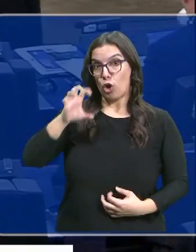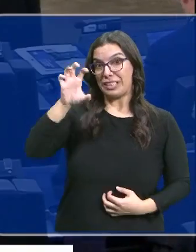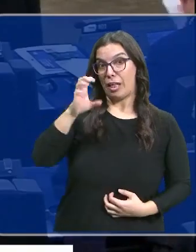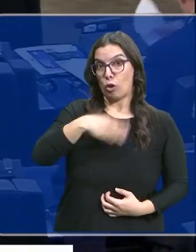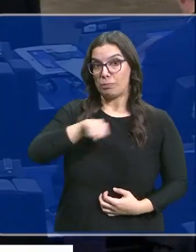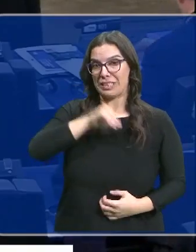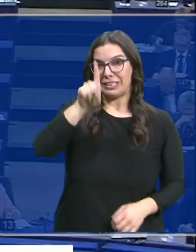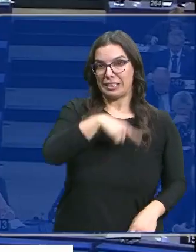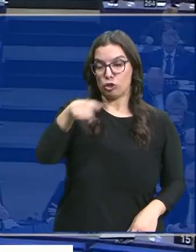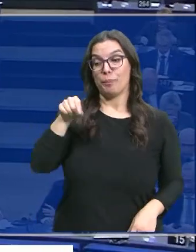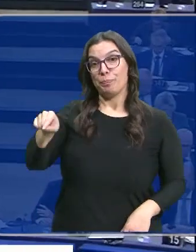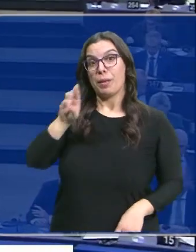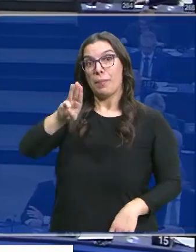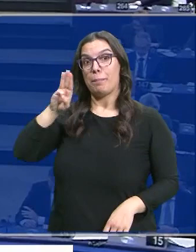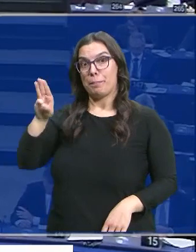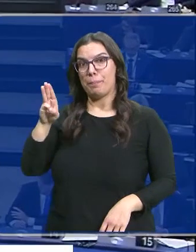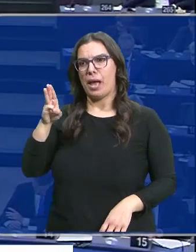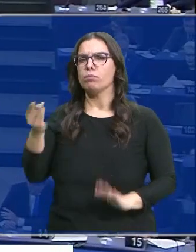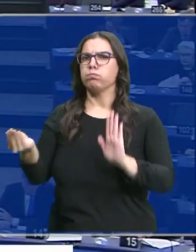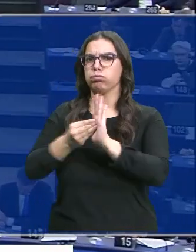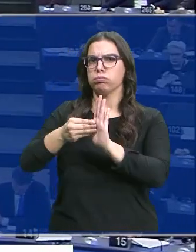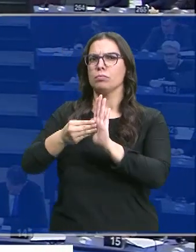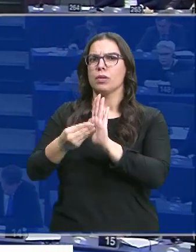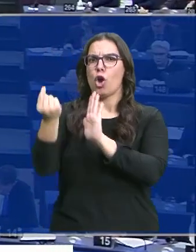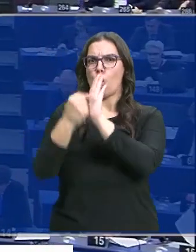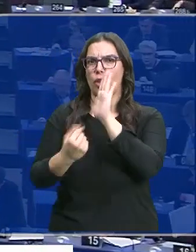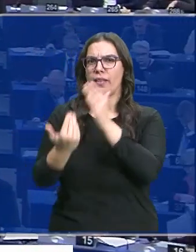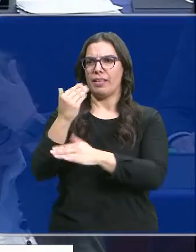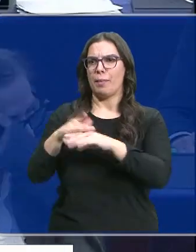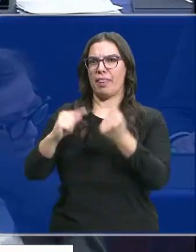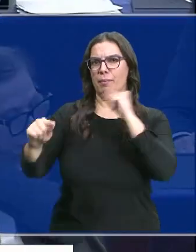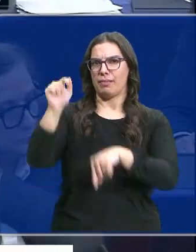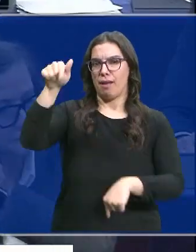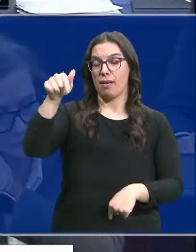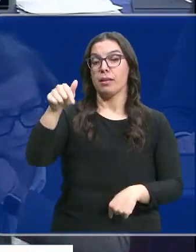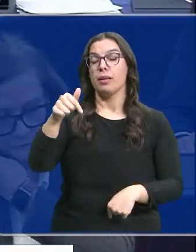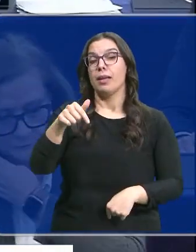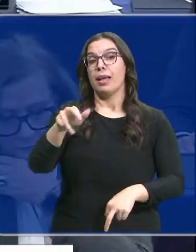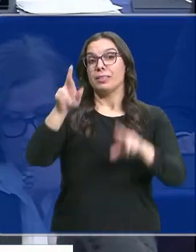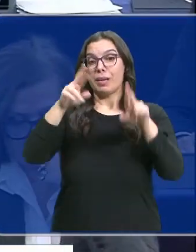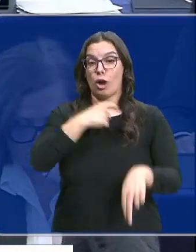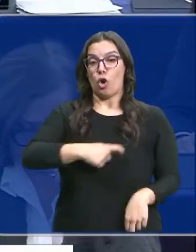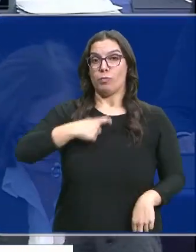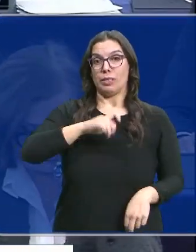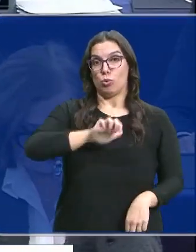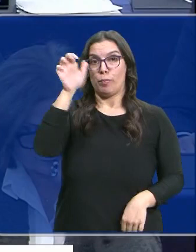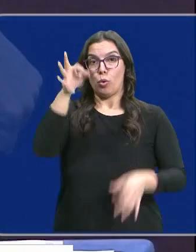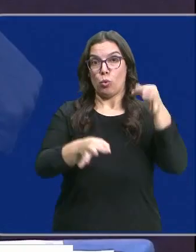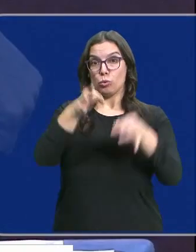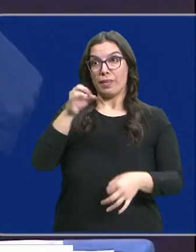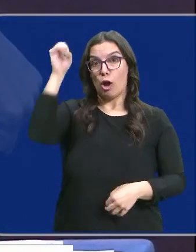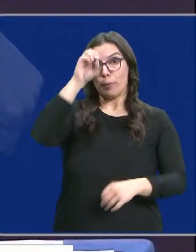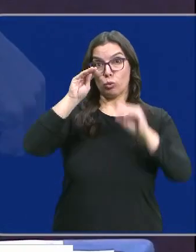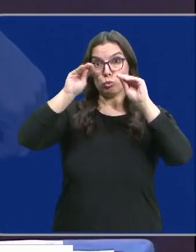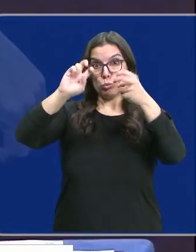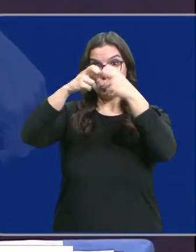El Partido Popular ha llevado este asunto al orden del día en Estrasburgo, donde se espera que el comisario europeo de Justicia exponga la opinión de Bruselas.